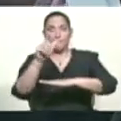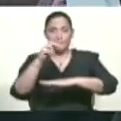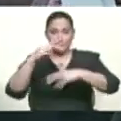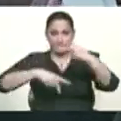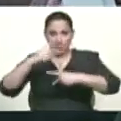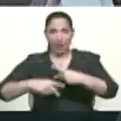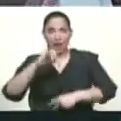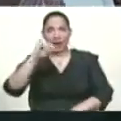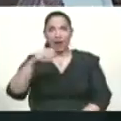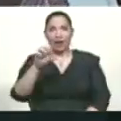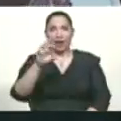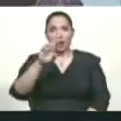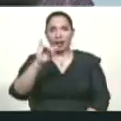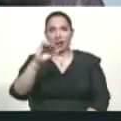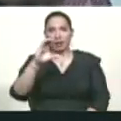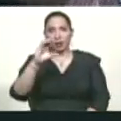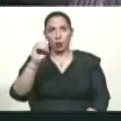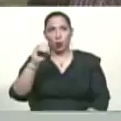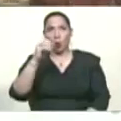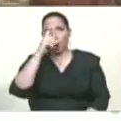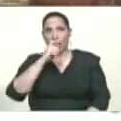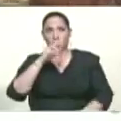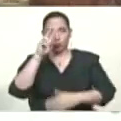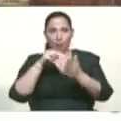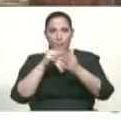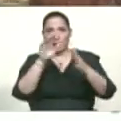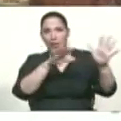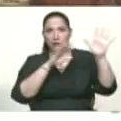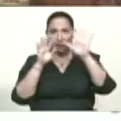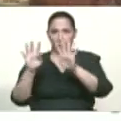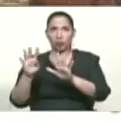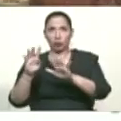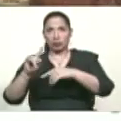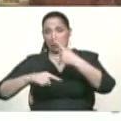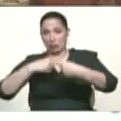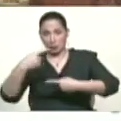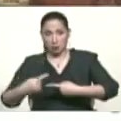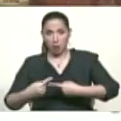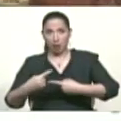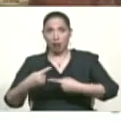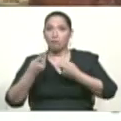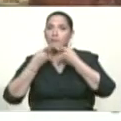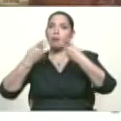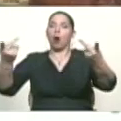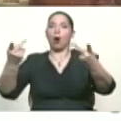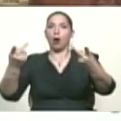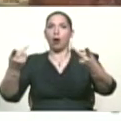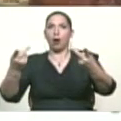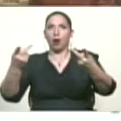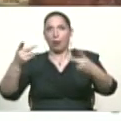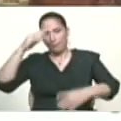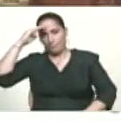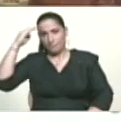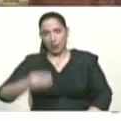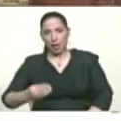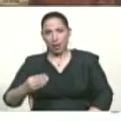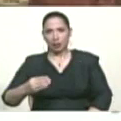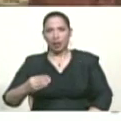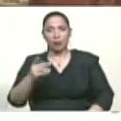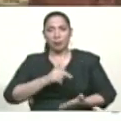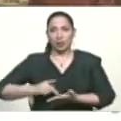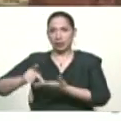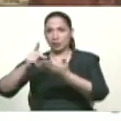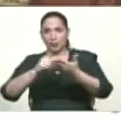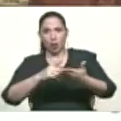año 2014 y que después Julio Borges permitió que se delatara a los militares que iban a participar en ese golpe de Estado